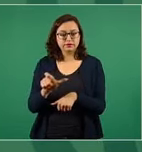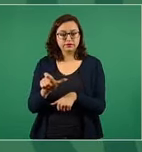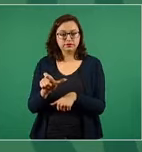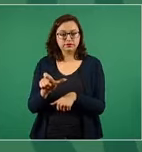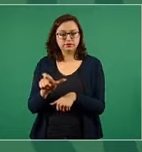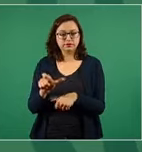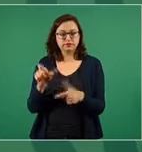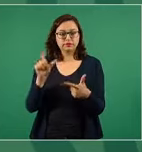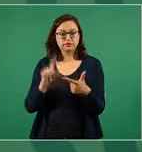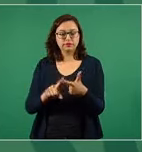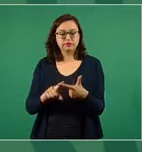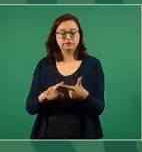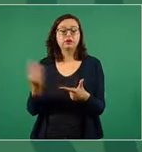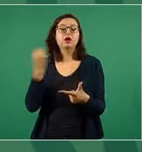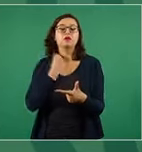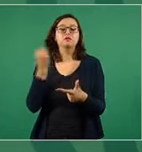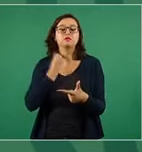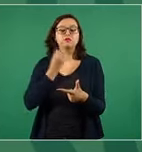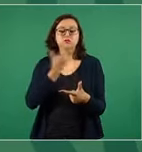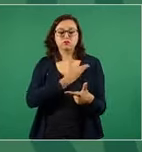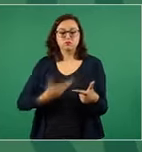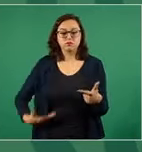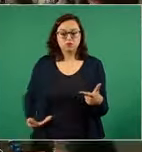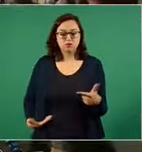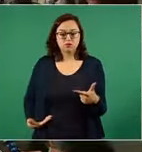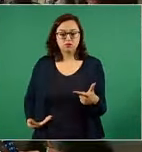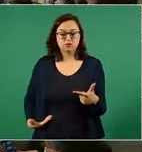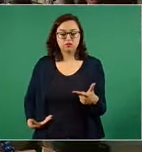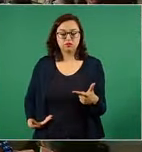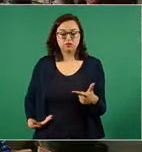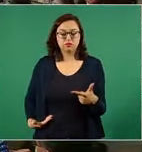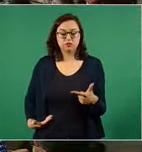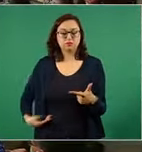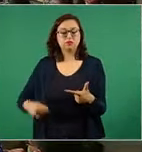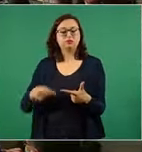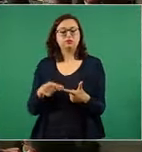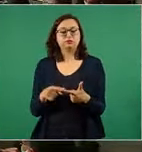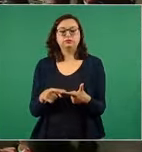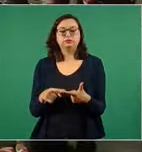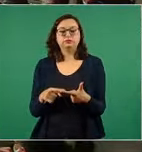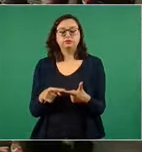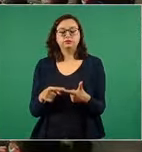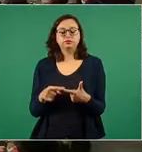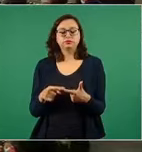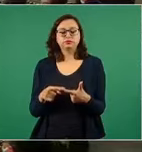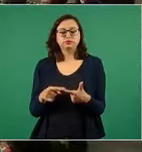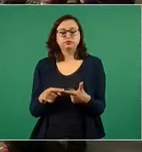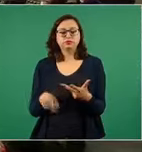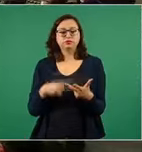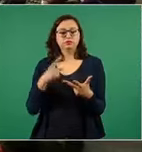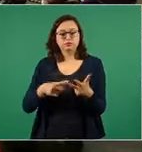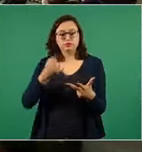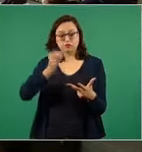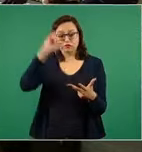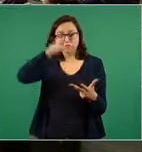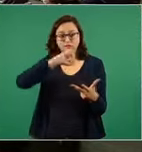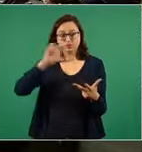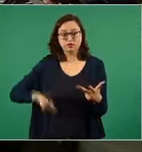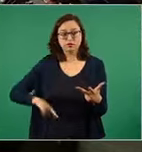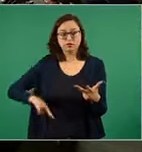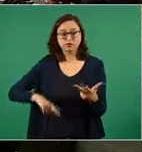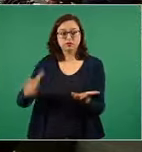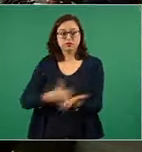el consejero jurídico de la Presidencia, la jefa de gobierno de la ciudad,